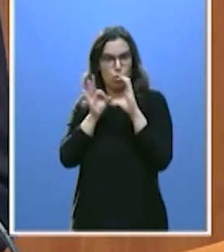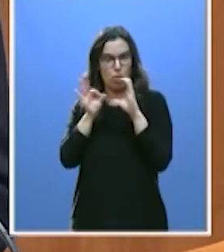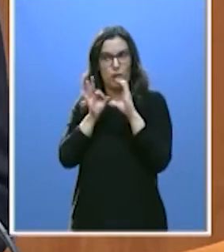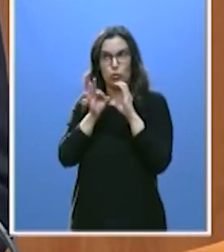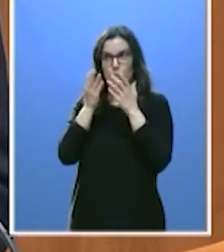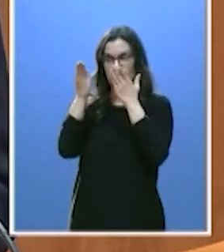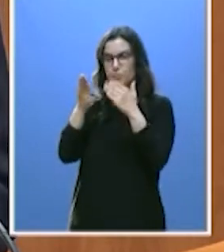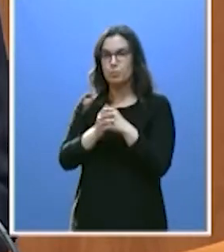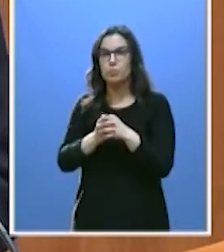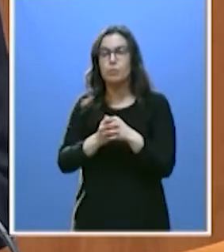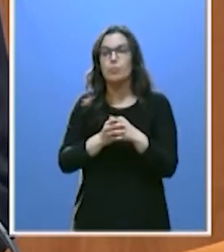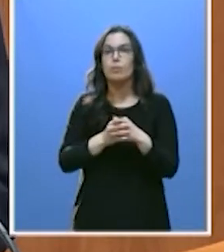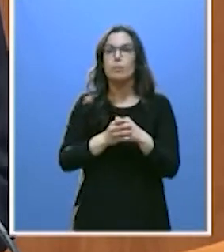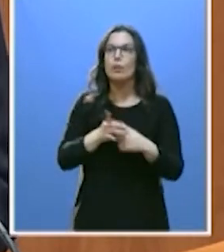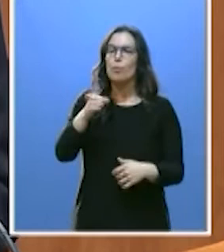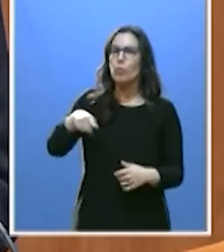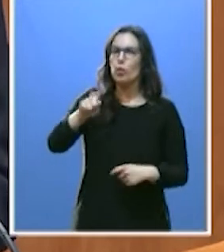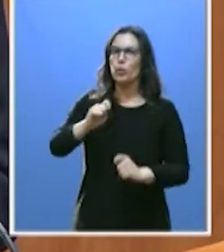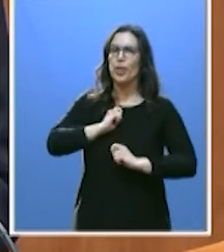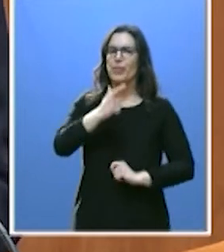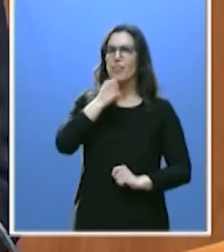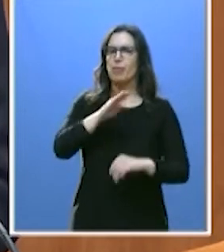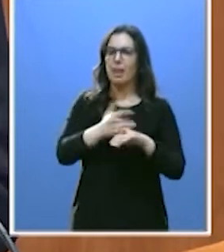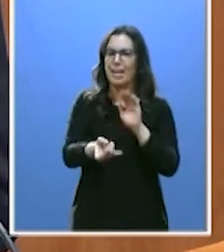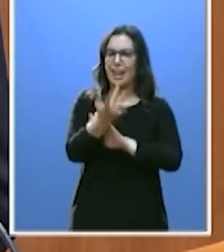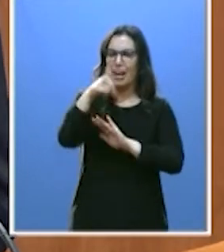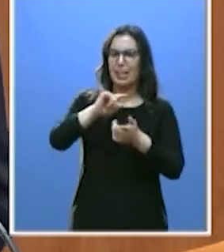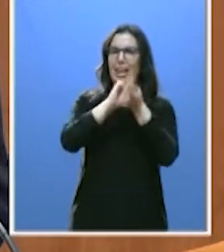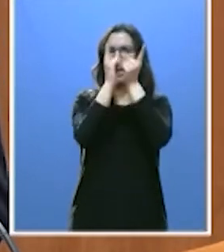a quienes habéis hecho posible el cambio en esta comunidad.